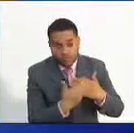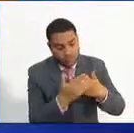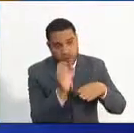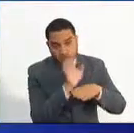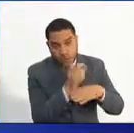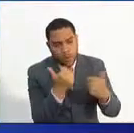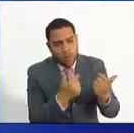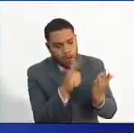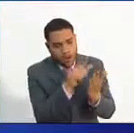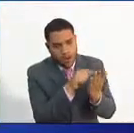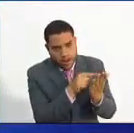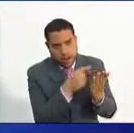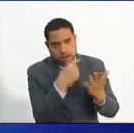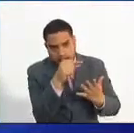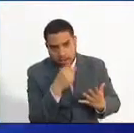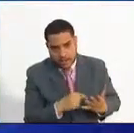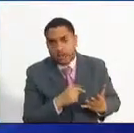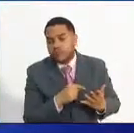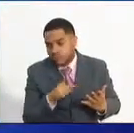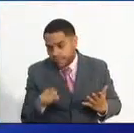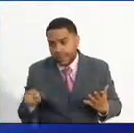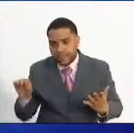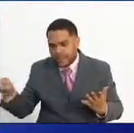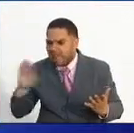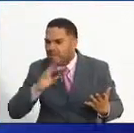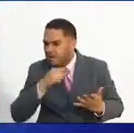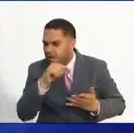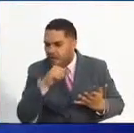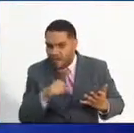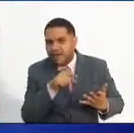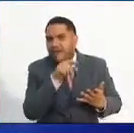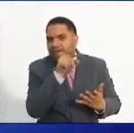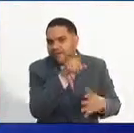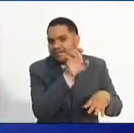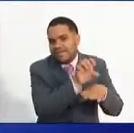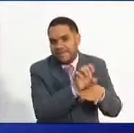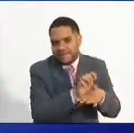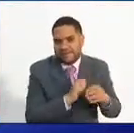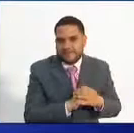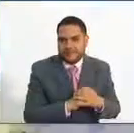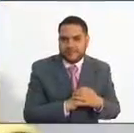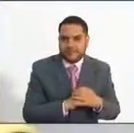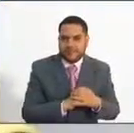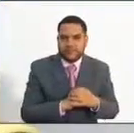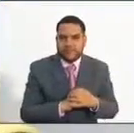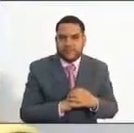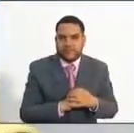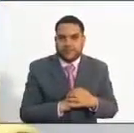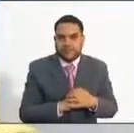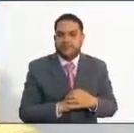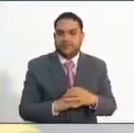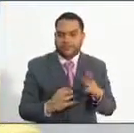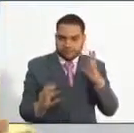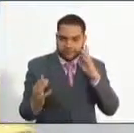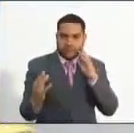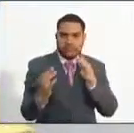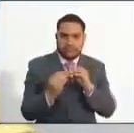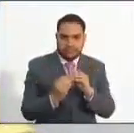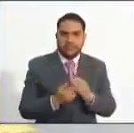ha definido al respecto y lo que está consignado en el manual de funciones y requisitos mínimos. De acuerdo,